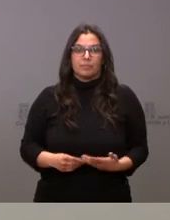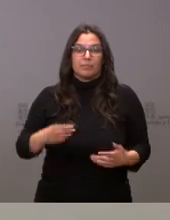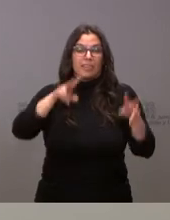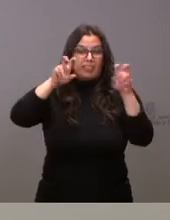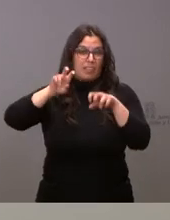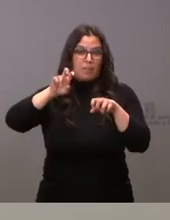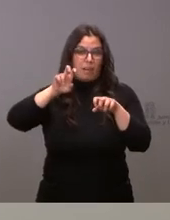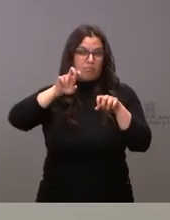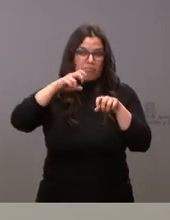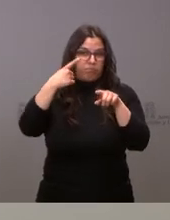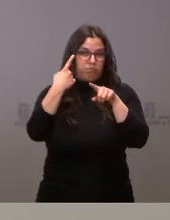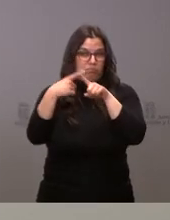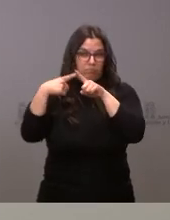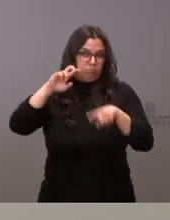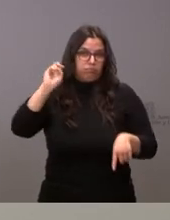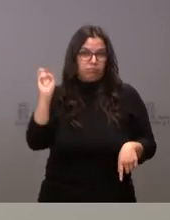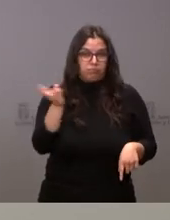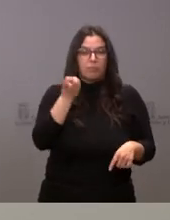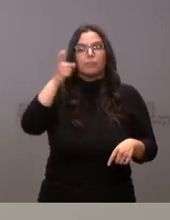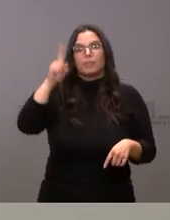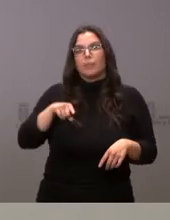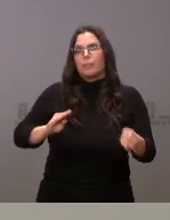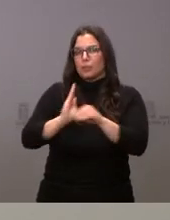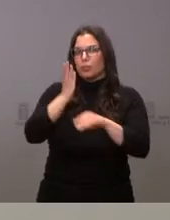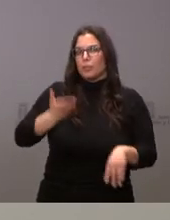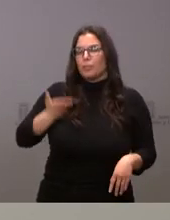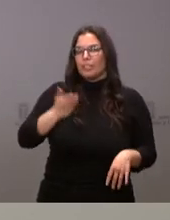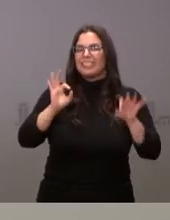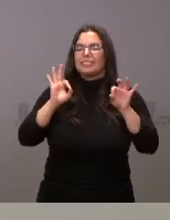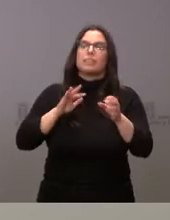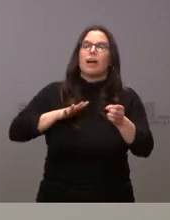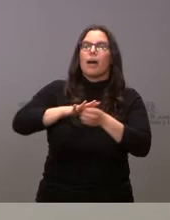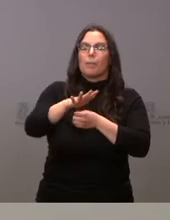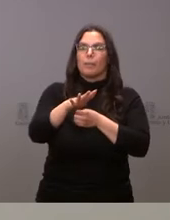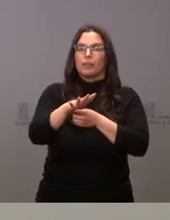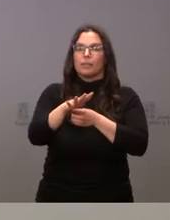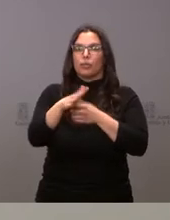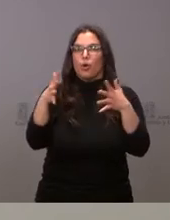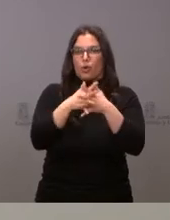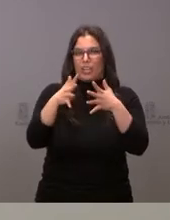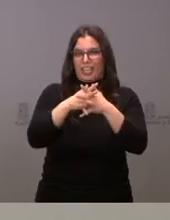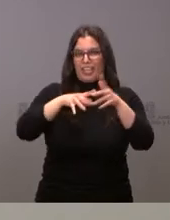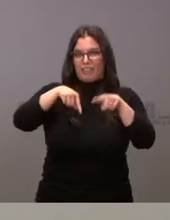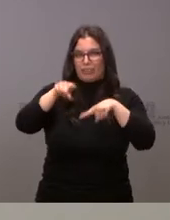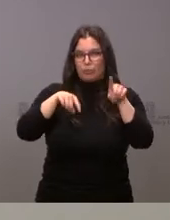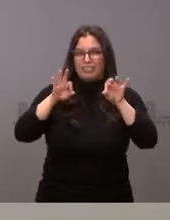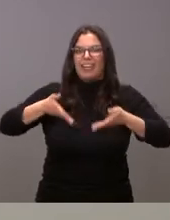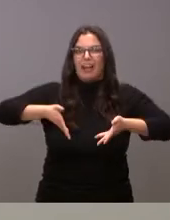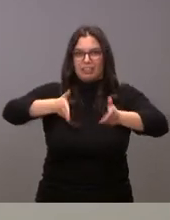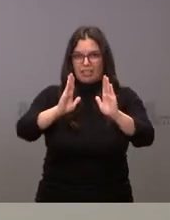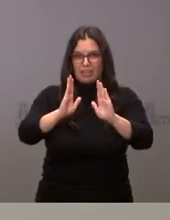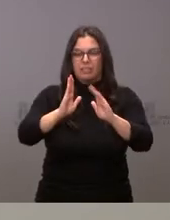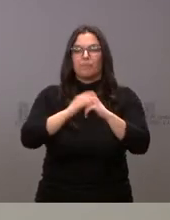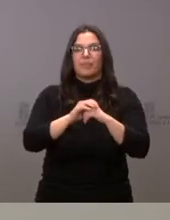asuntos que se han tratado, tenemos una inversión relevante en el ámbito de infraestructuras, en el ámbito de las carreteras,